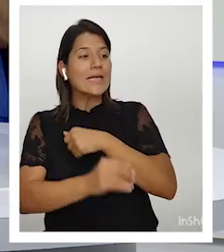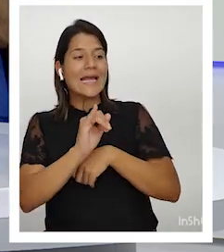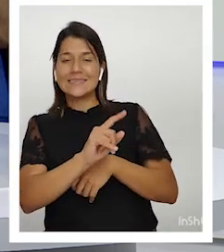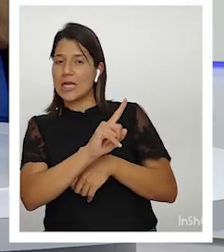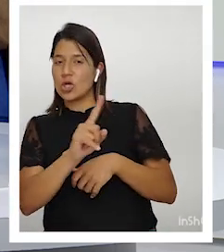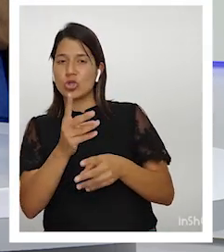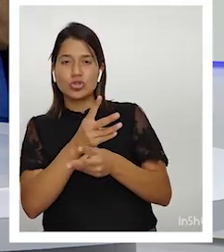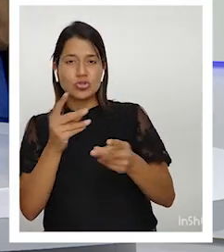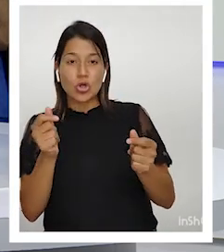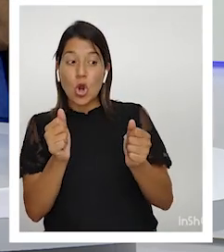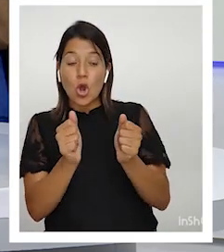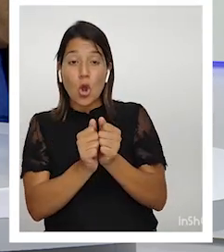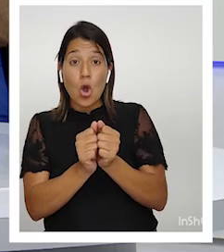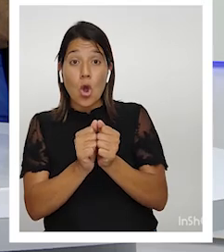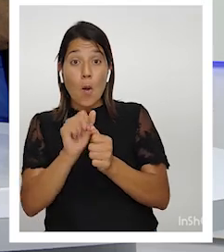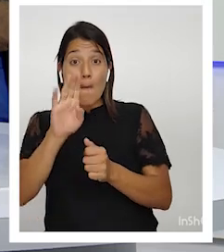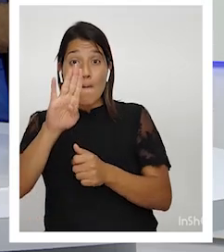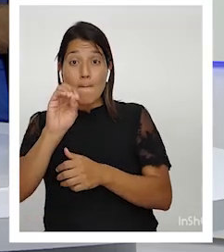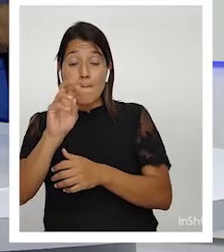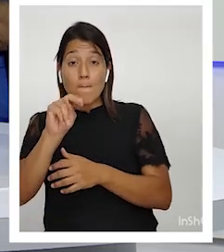se soluciona con bonos.